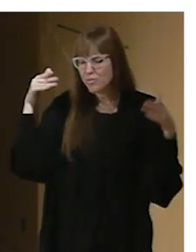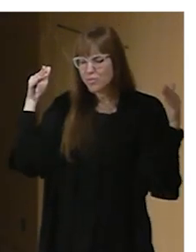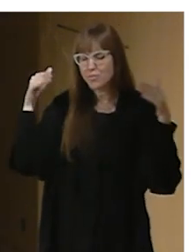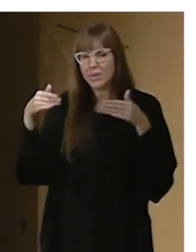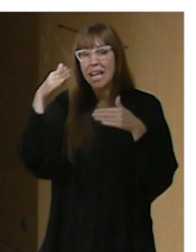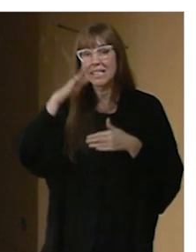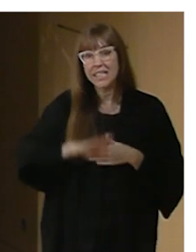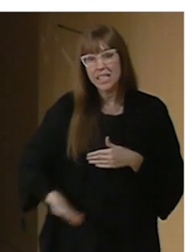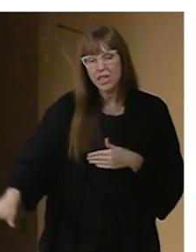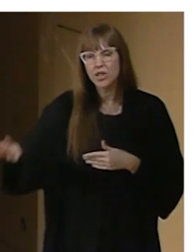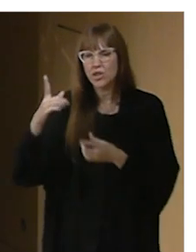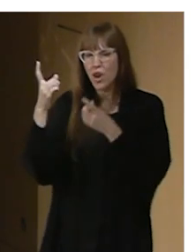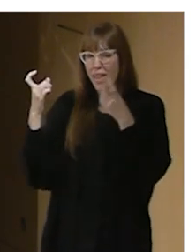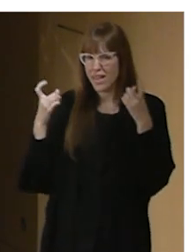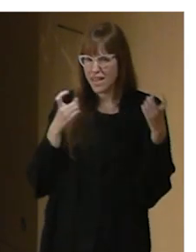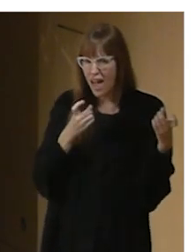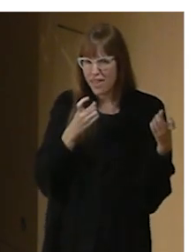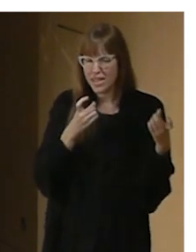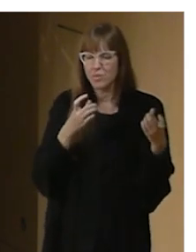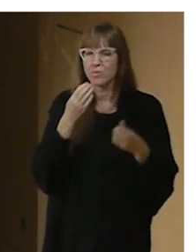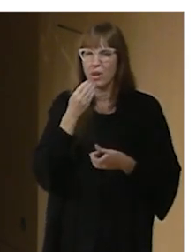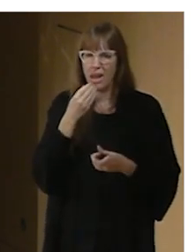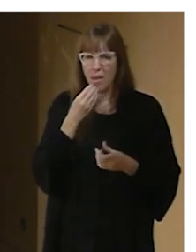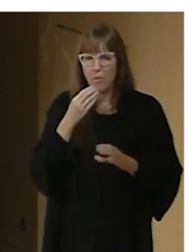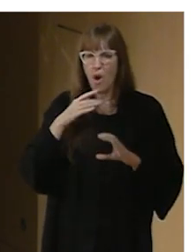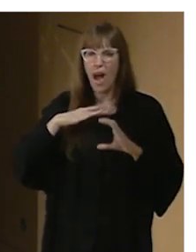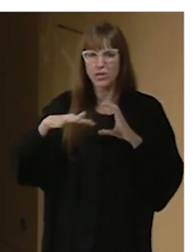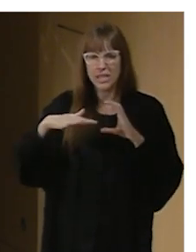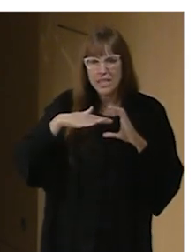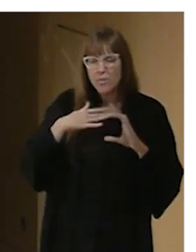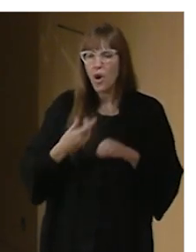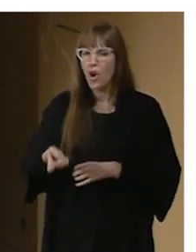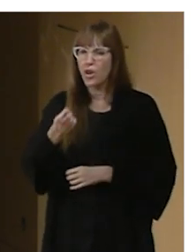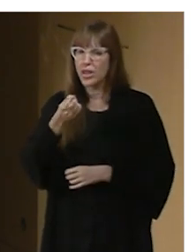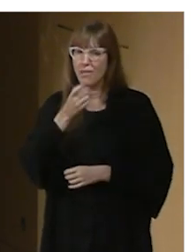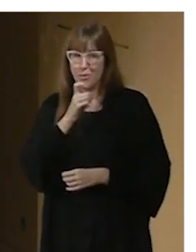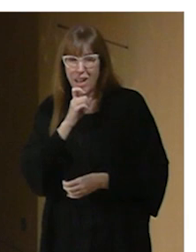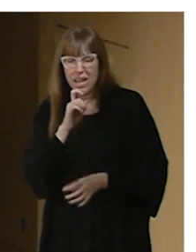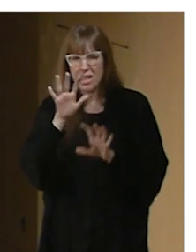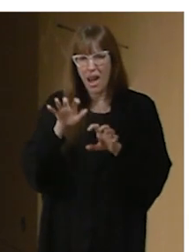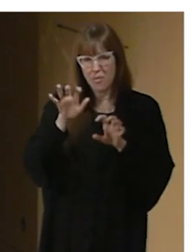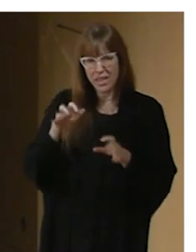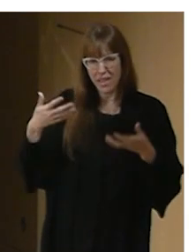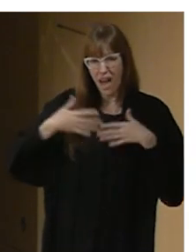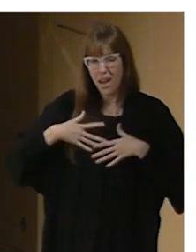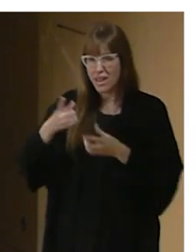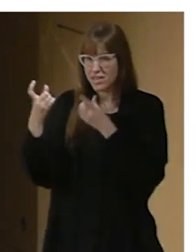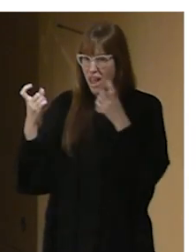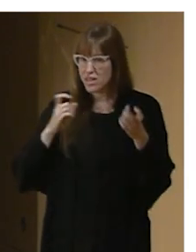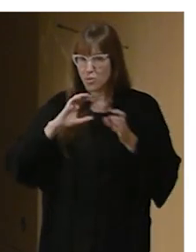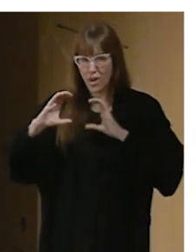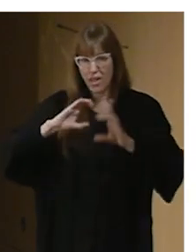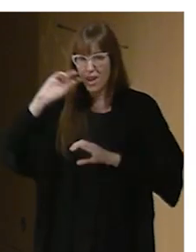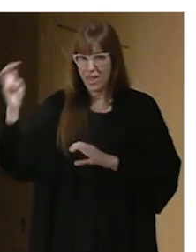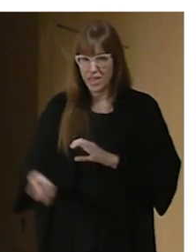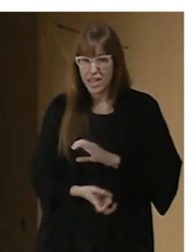principalmente para ayudar a las personas con autismo dificultades de aprendizaje u otras necesidades sensoriales de comunicación ofreciéndoles un entorno